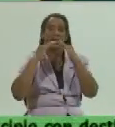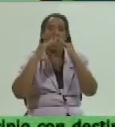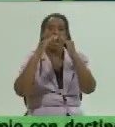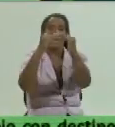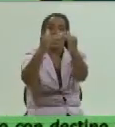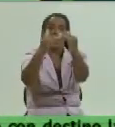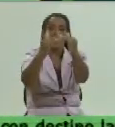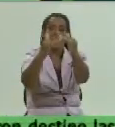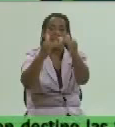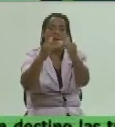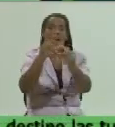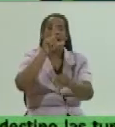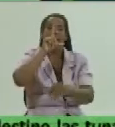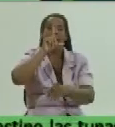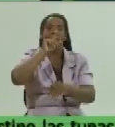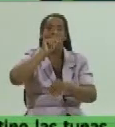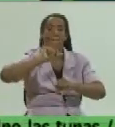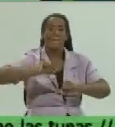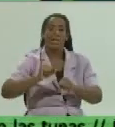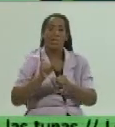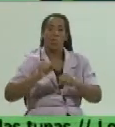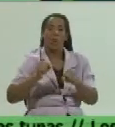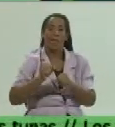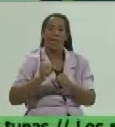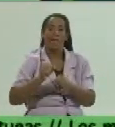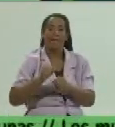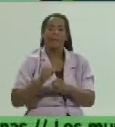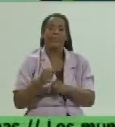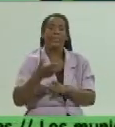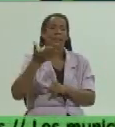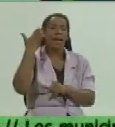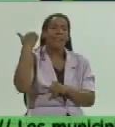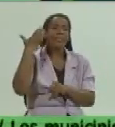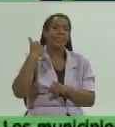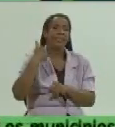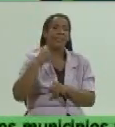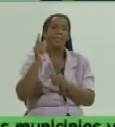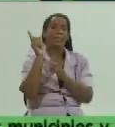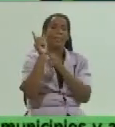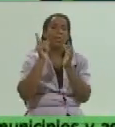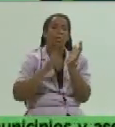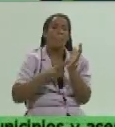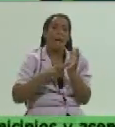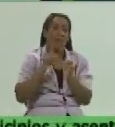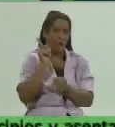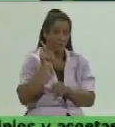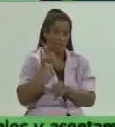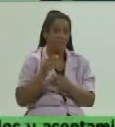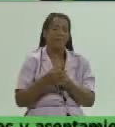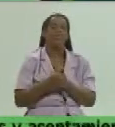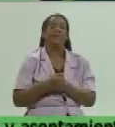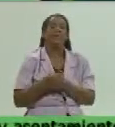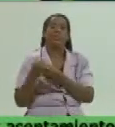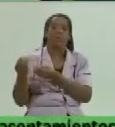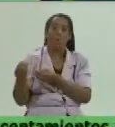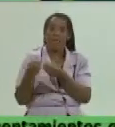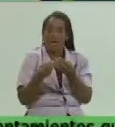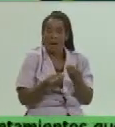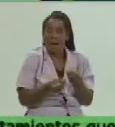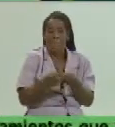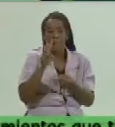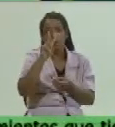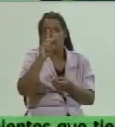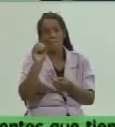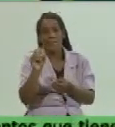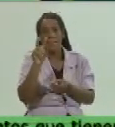la antigua granja avícola Andrés Leiva de Puerto Padre que nos dará para el 2023